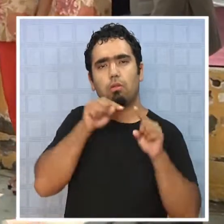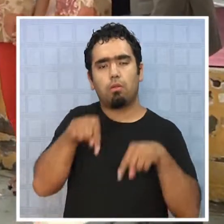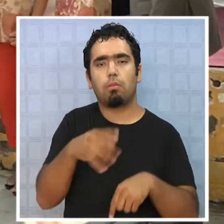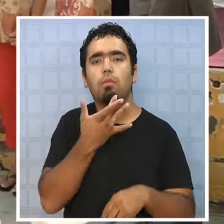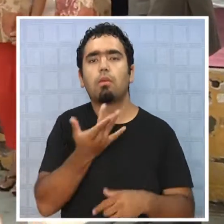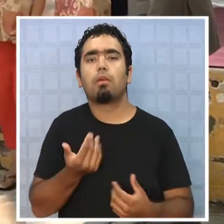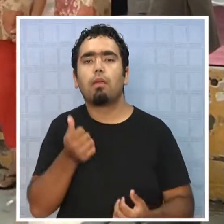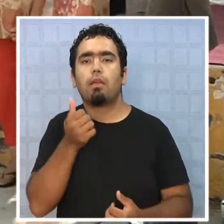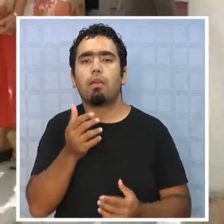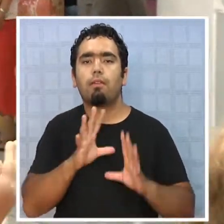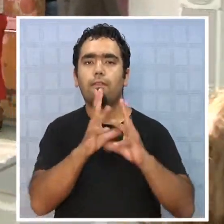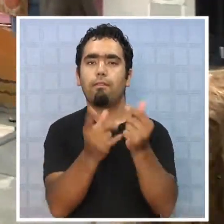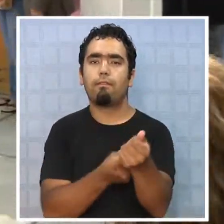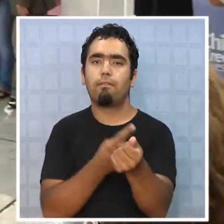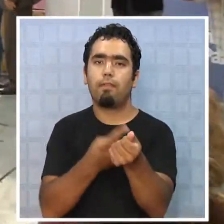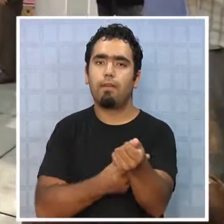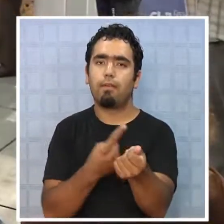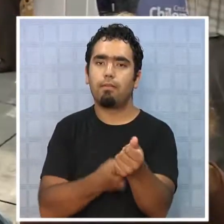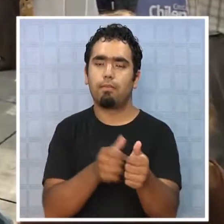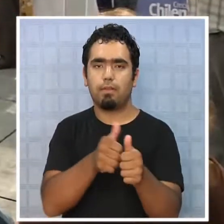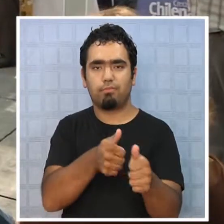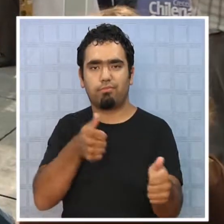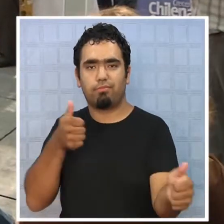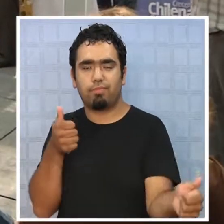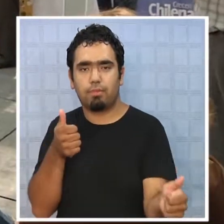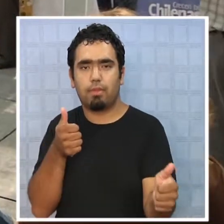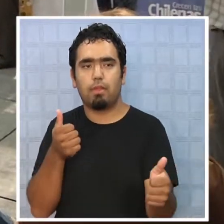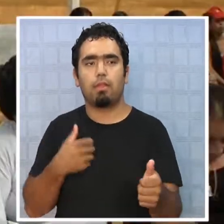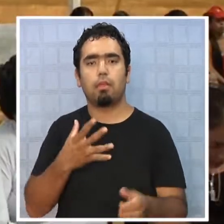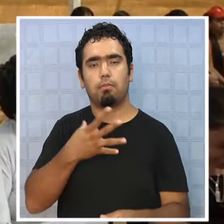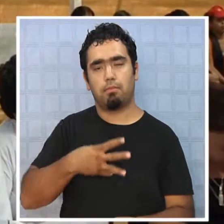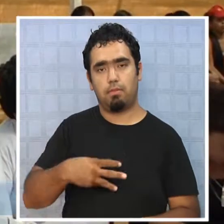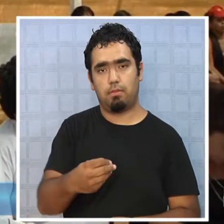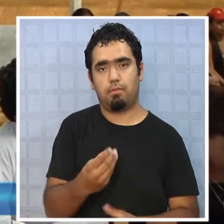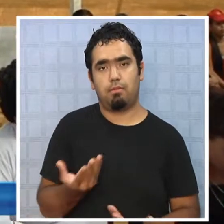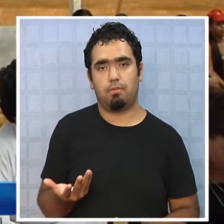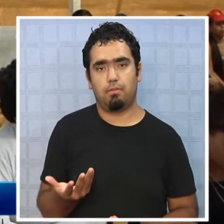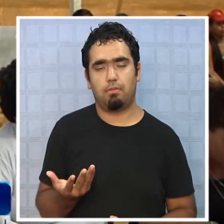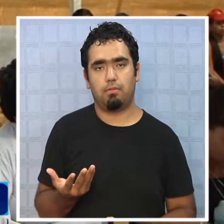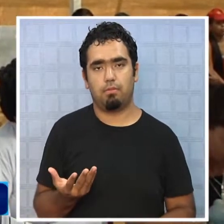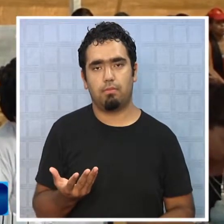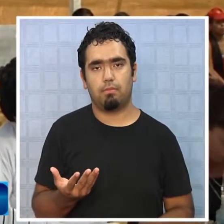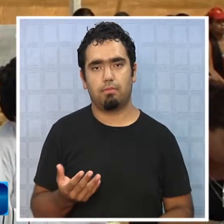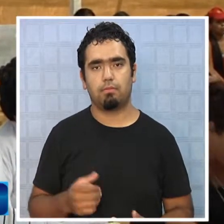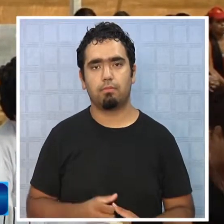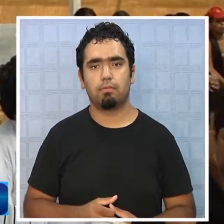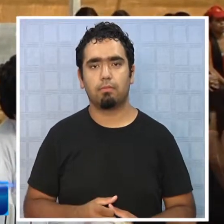estar en este lugar porque no estoy al lado de mi familia y principalmente de mis hijos.